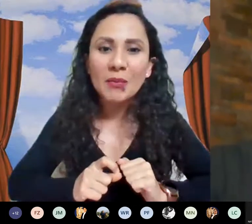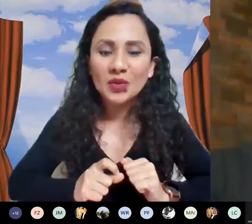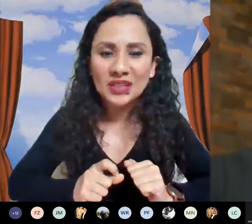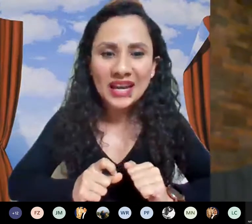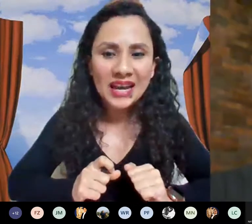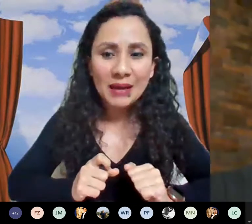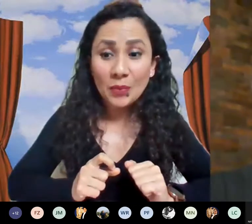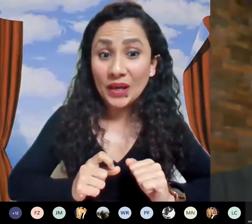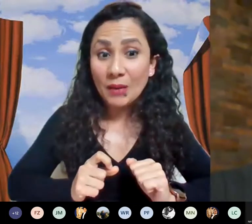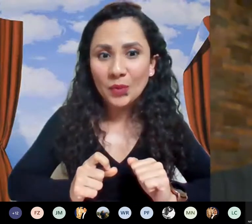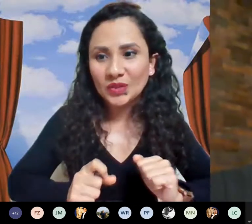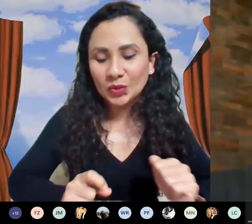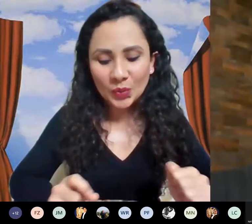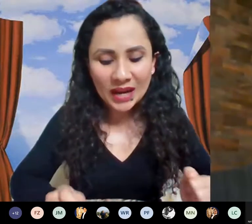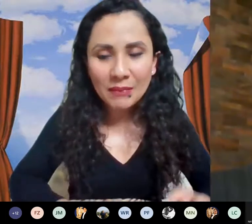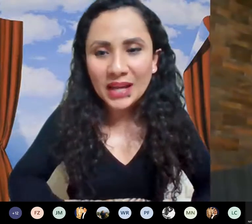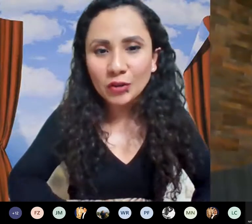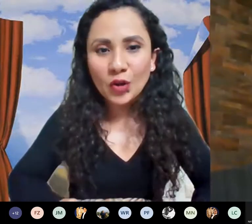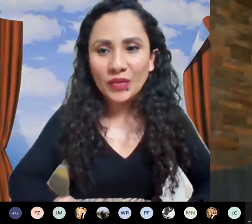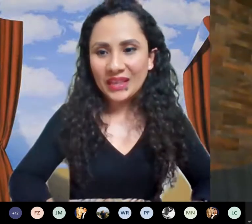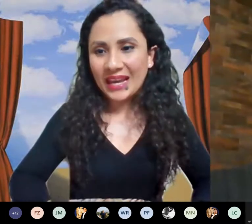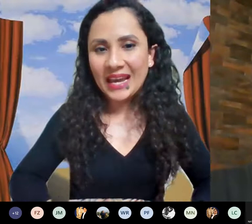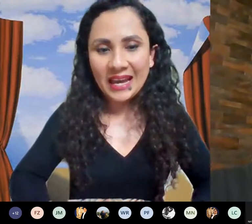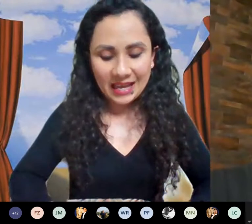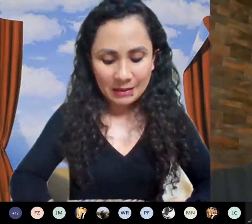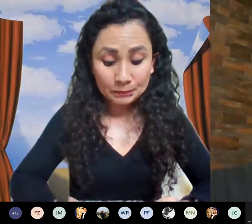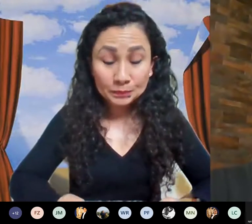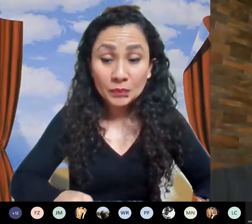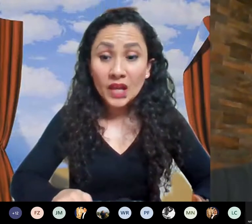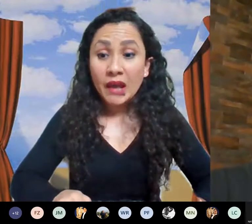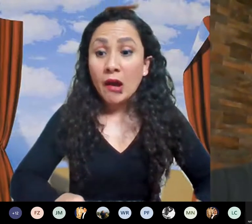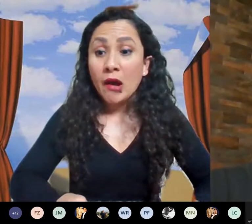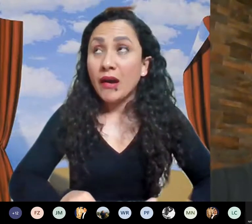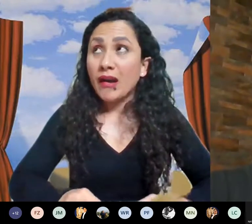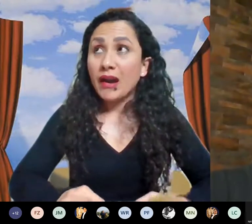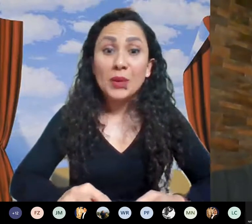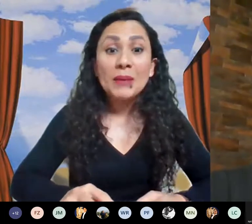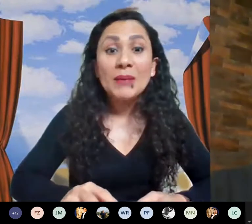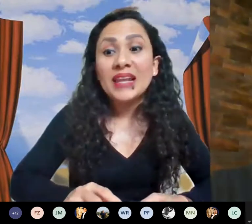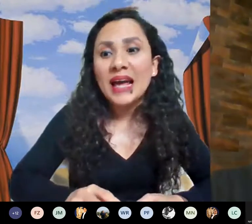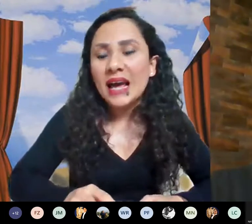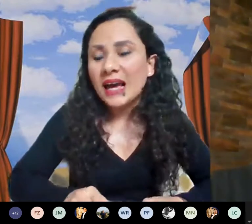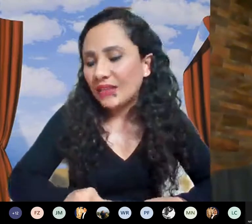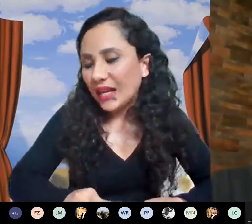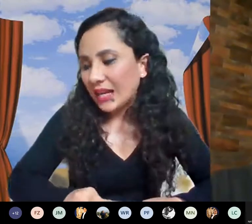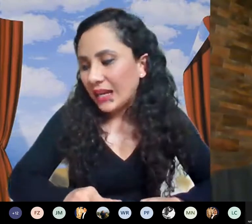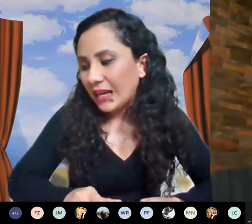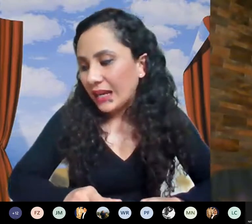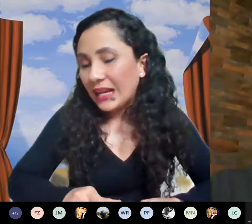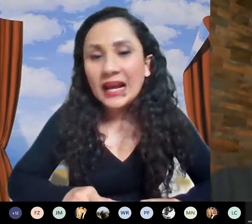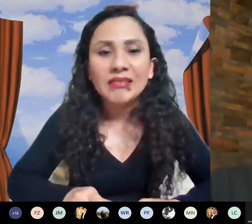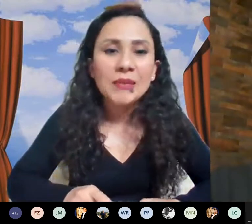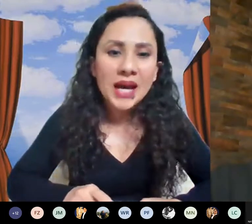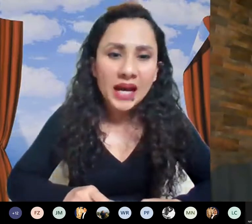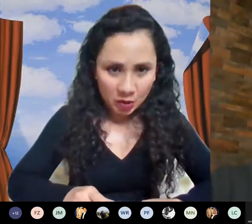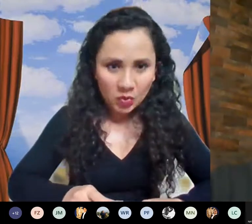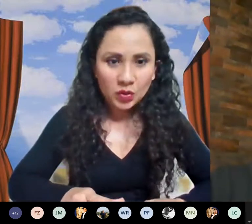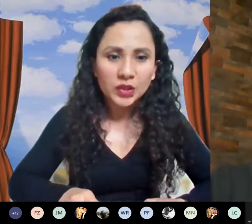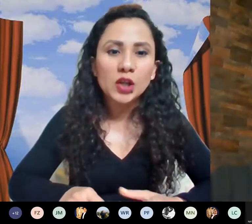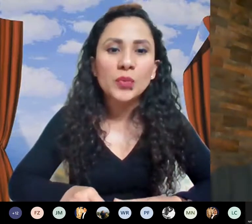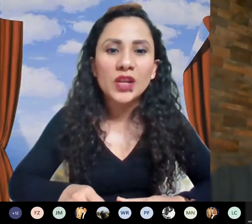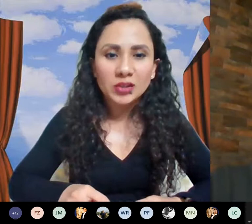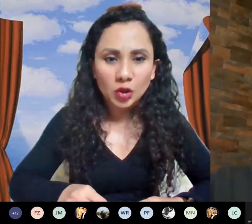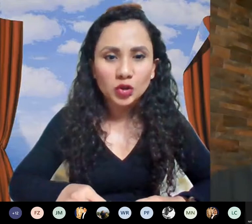digamos que por ejemplo si estuviera hablando de el problema de la de el agente